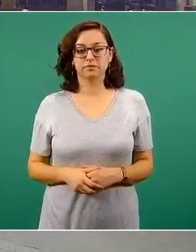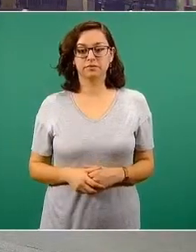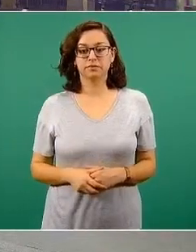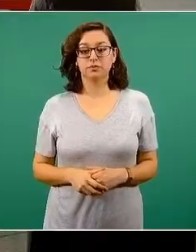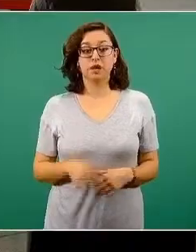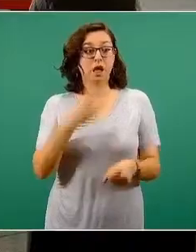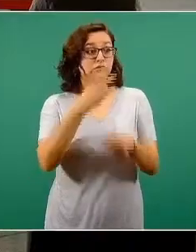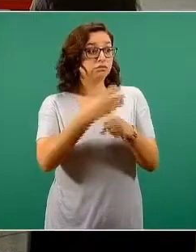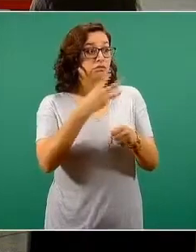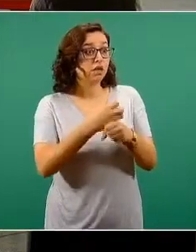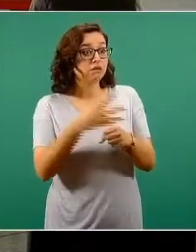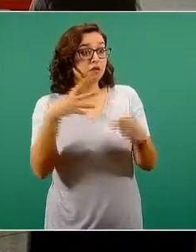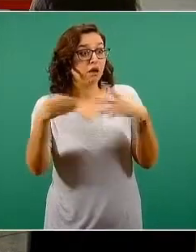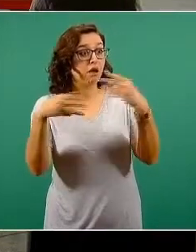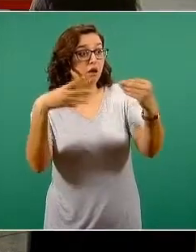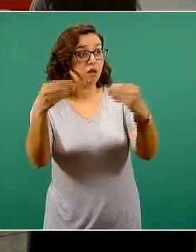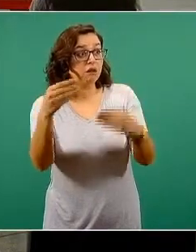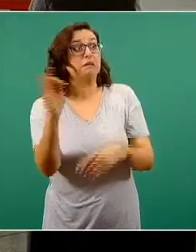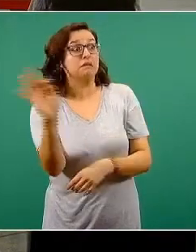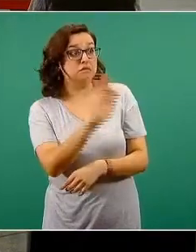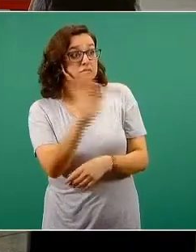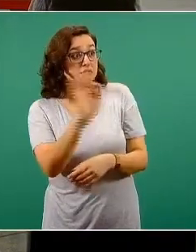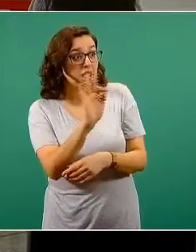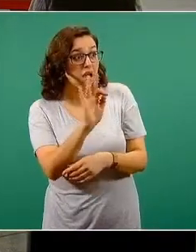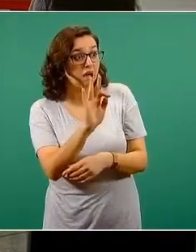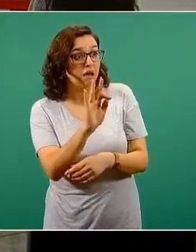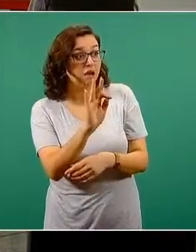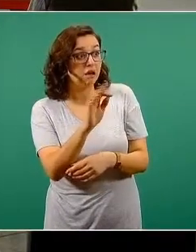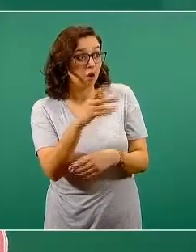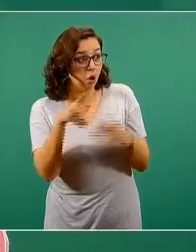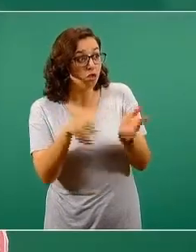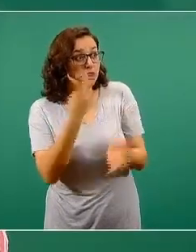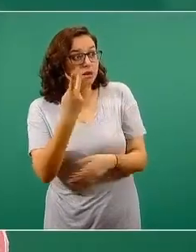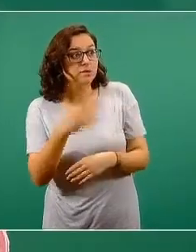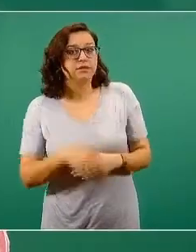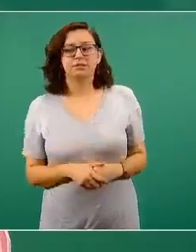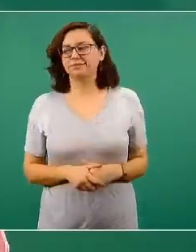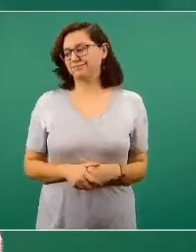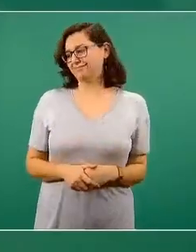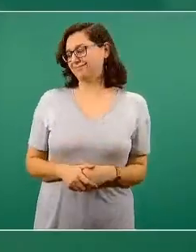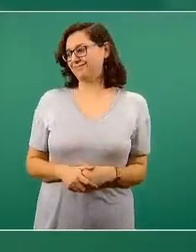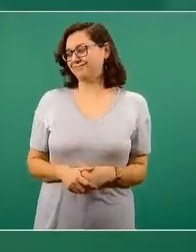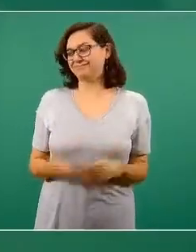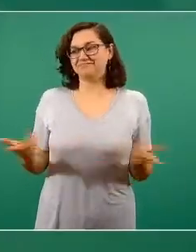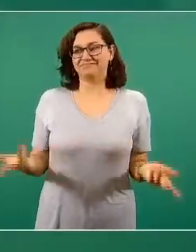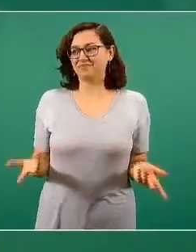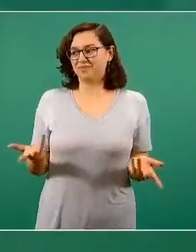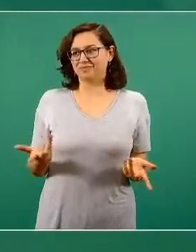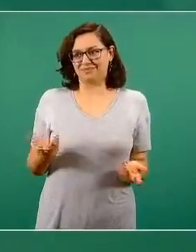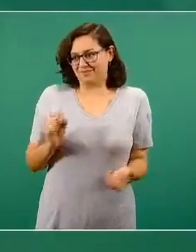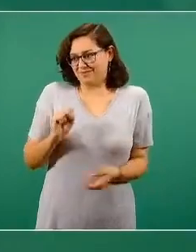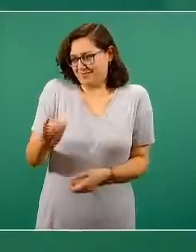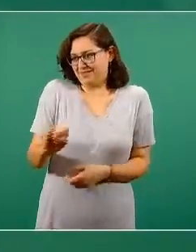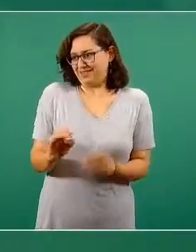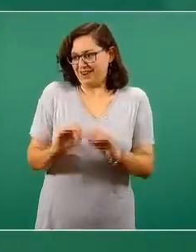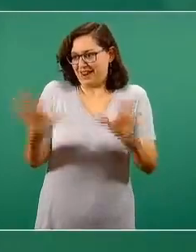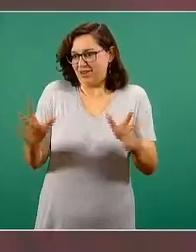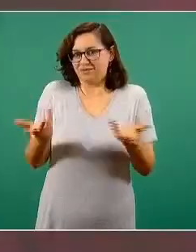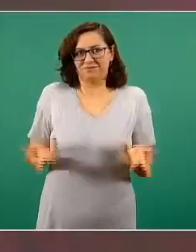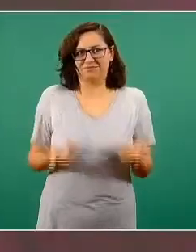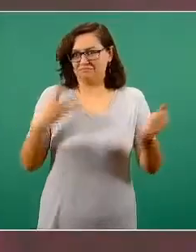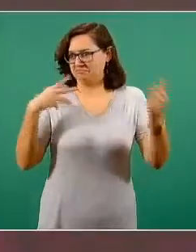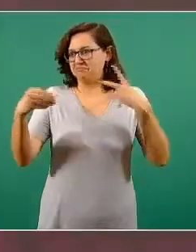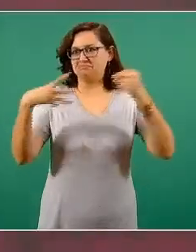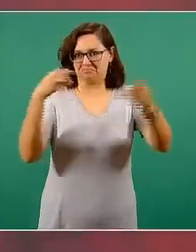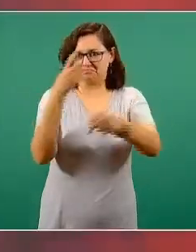En ningún momento se descarta. En salud pública, en epidemiología, nunca se habla de riesgo cero. Siempre existe la posibilidad de que haya un desenlace